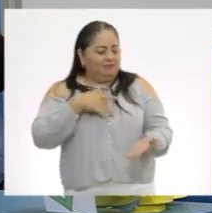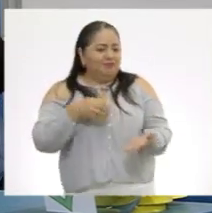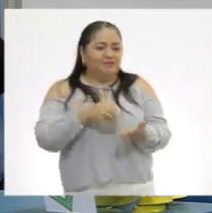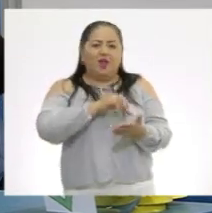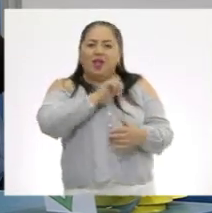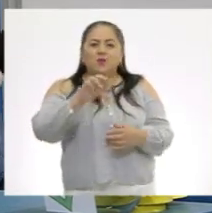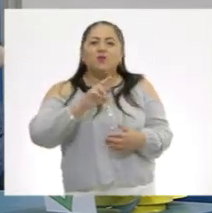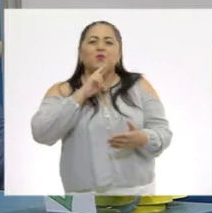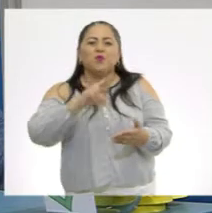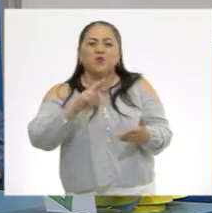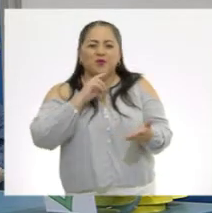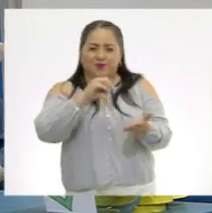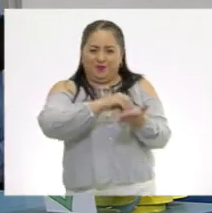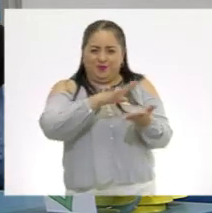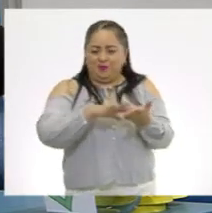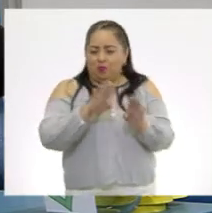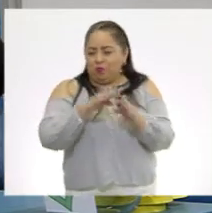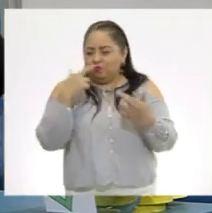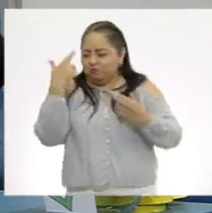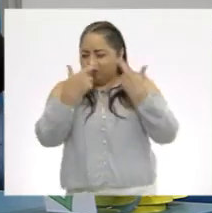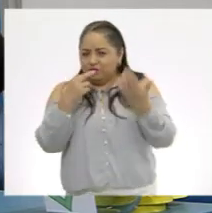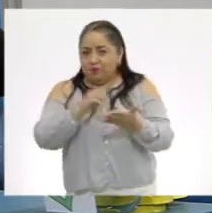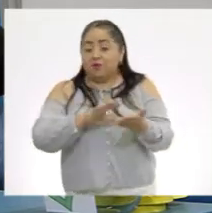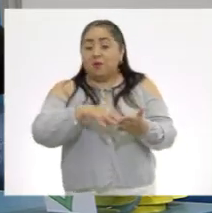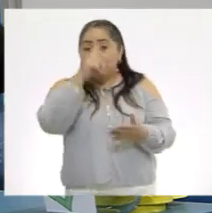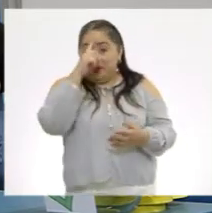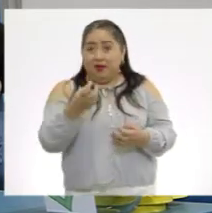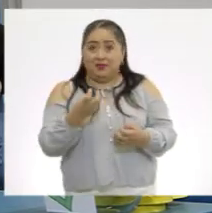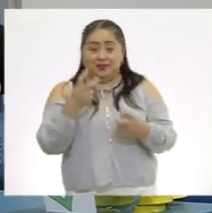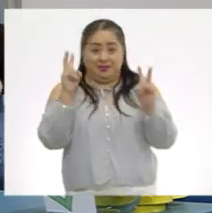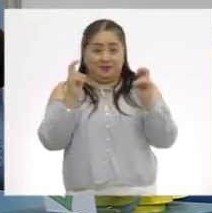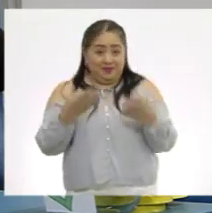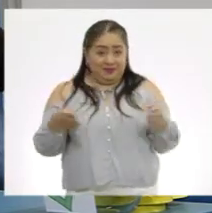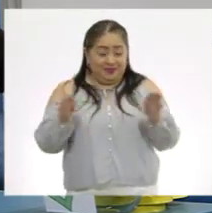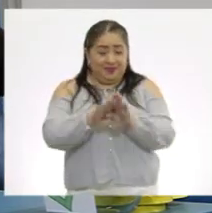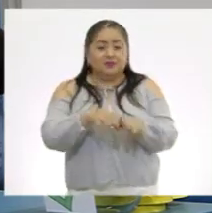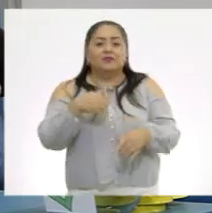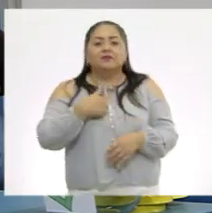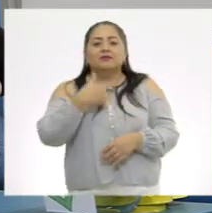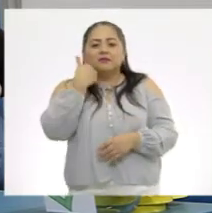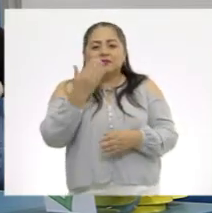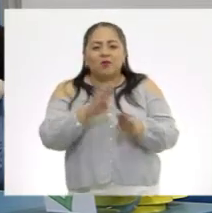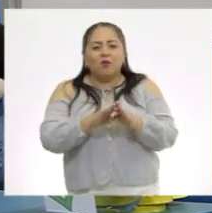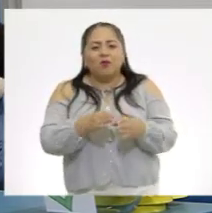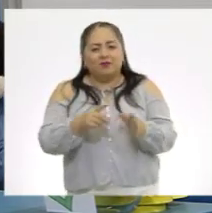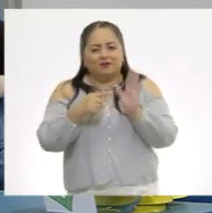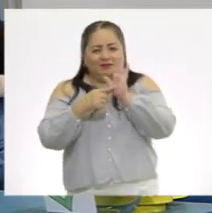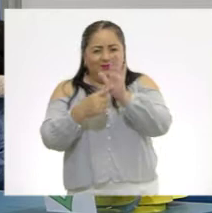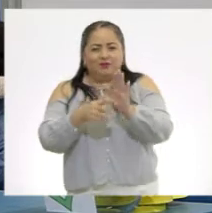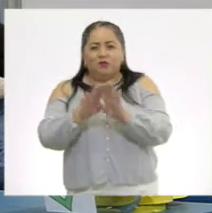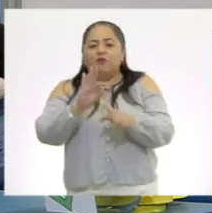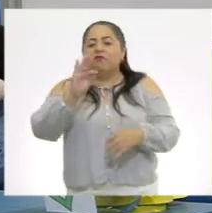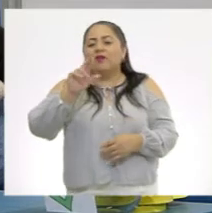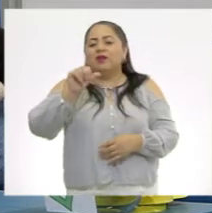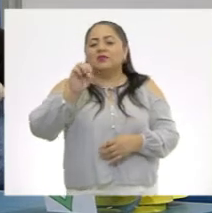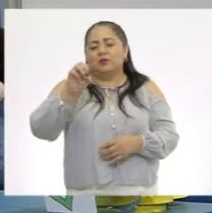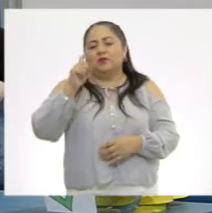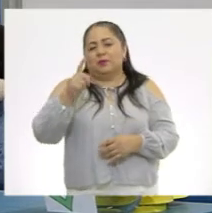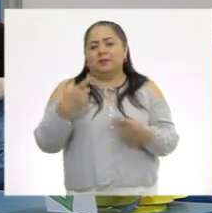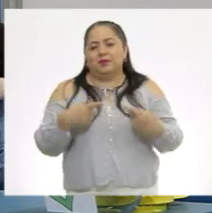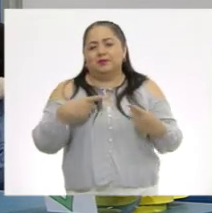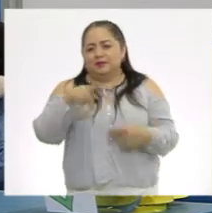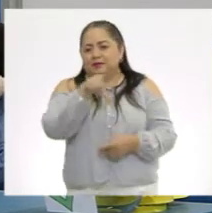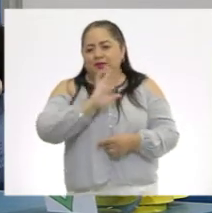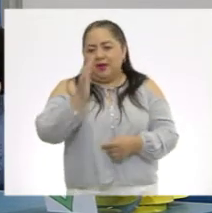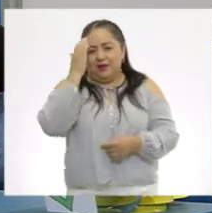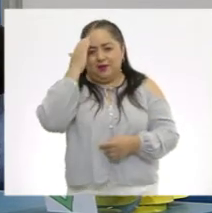los resultados de este análisis. Para cerrar este tema, me gustaría compartirles esta frase de un personaje que ya